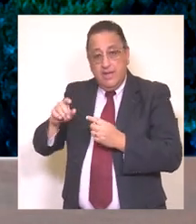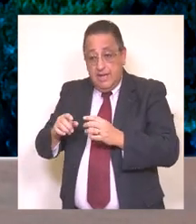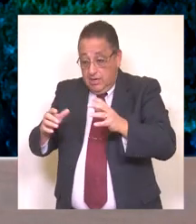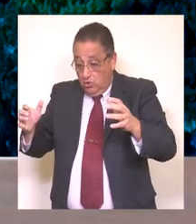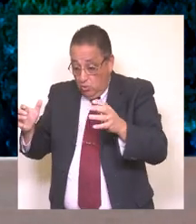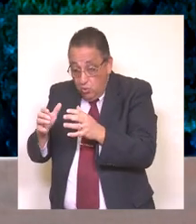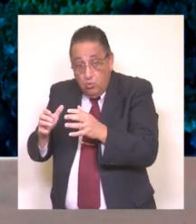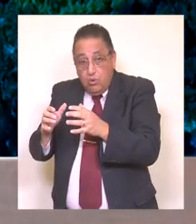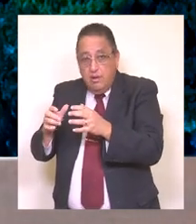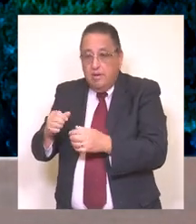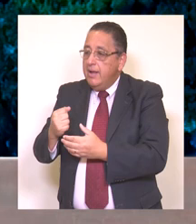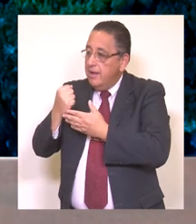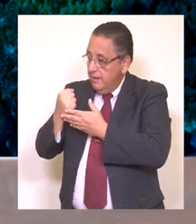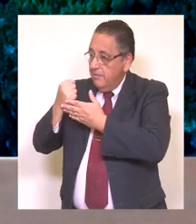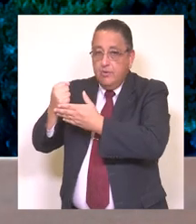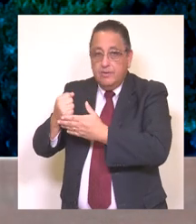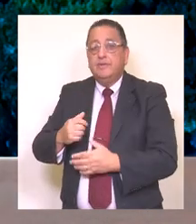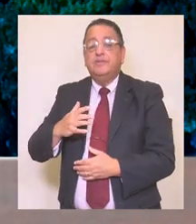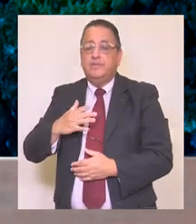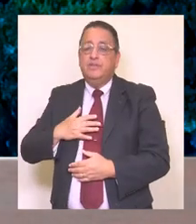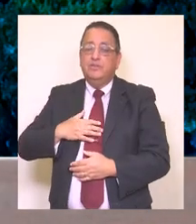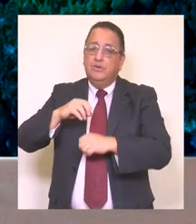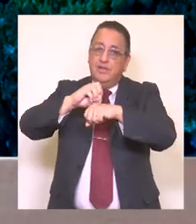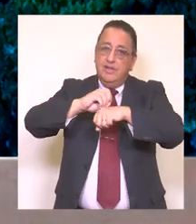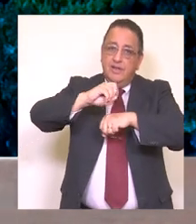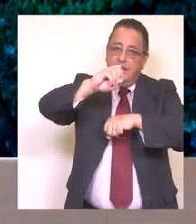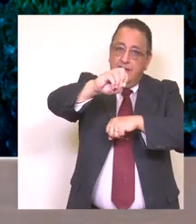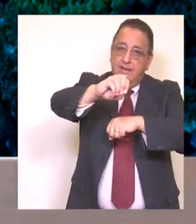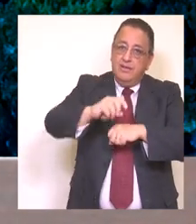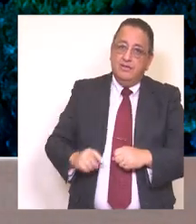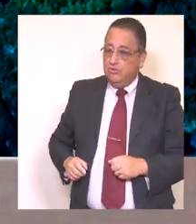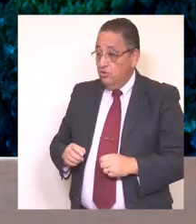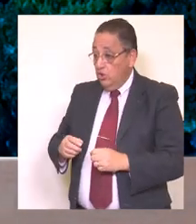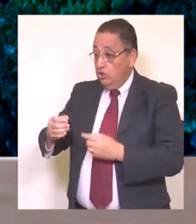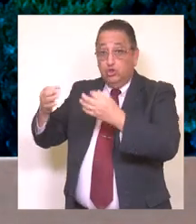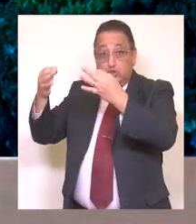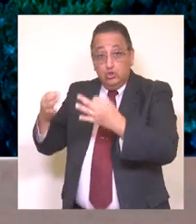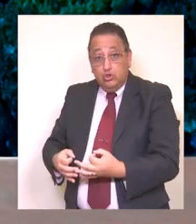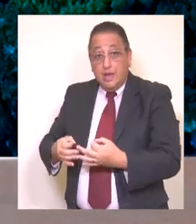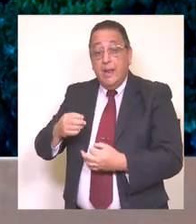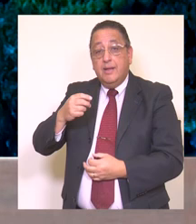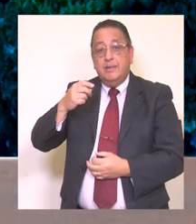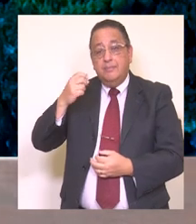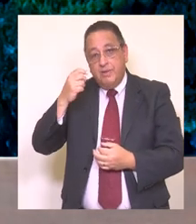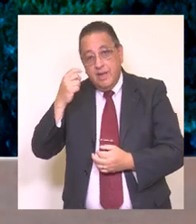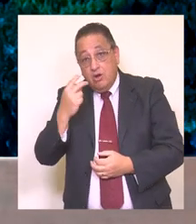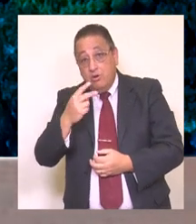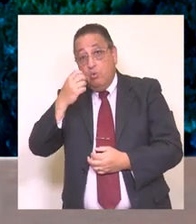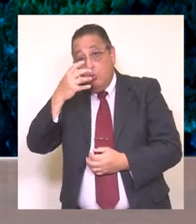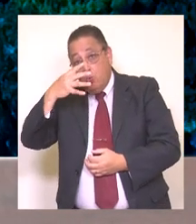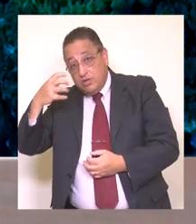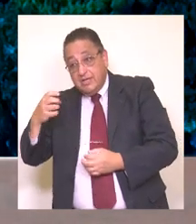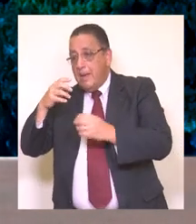a través del departamento creado para dicho efecto. Y puedo decir que durante el 2019 atendimos más de